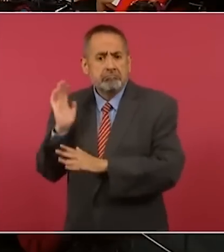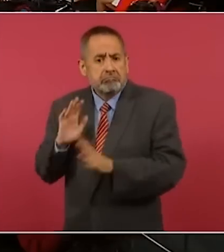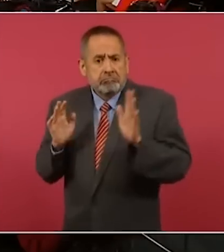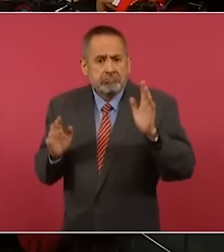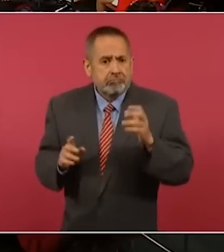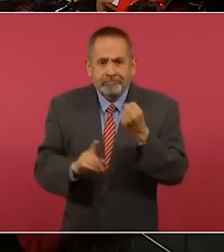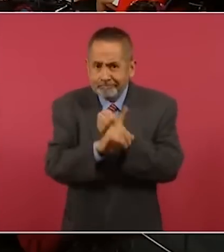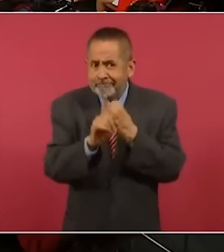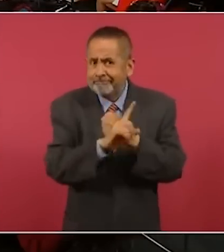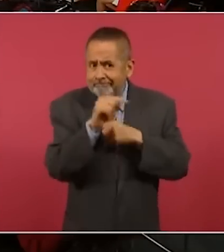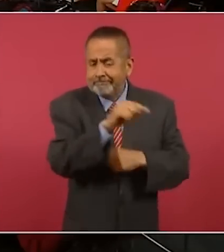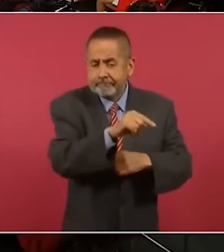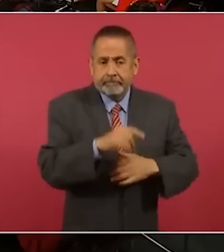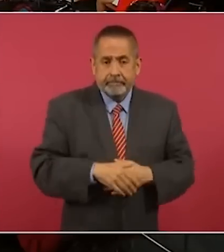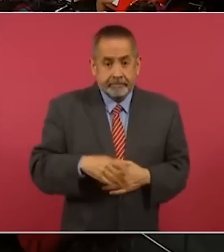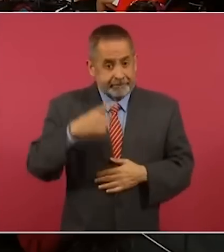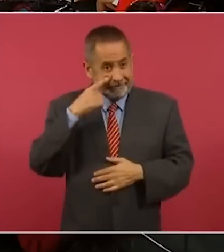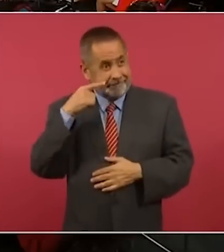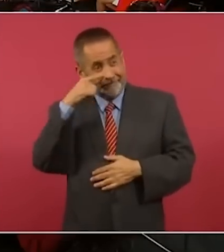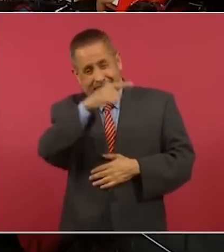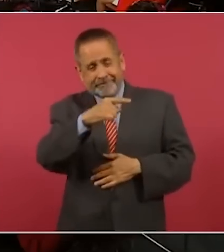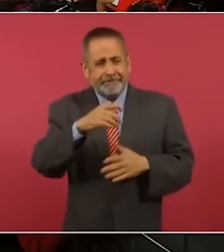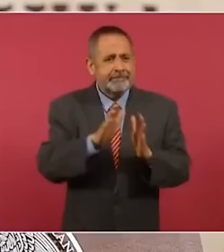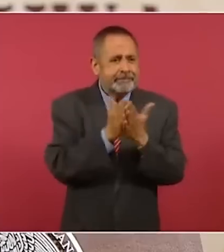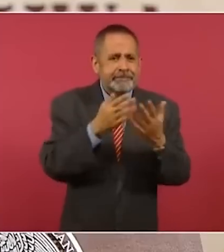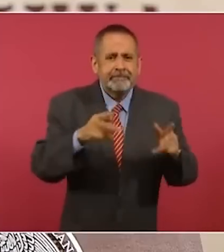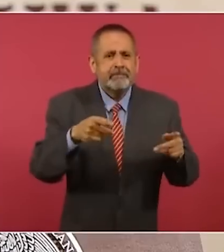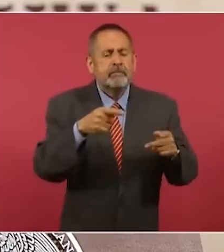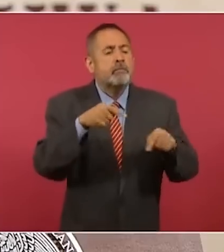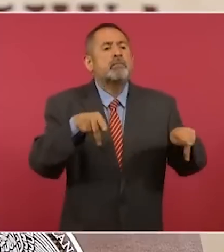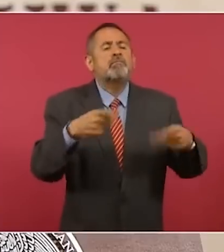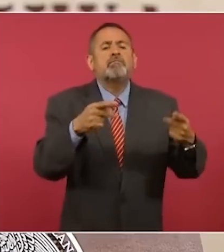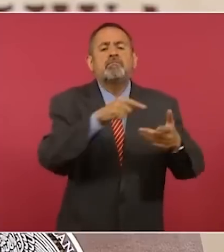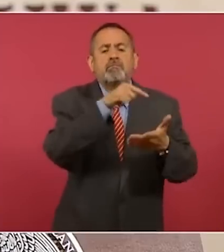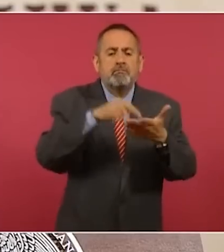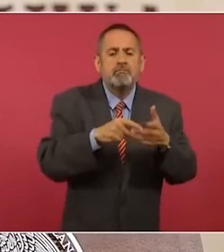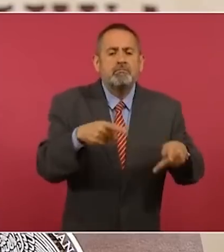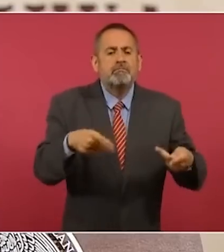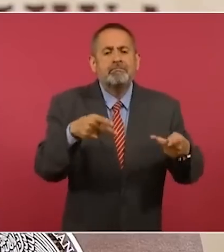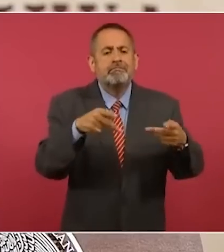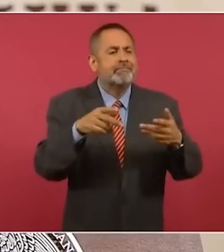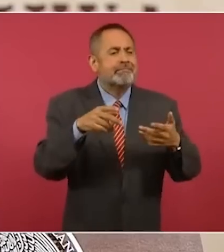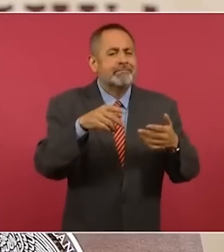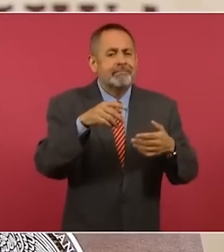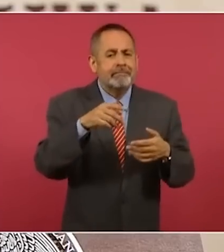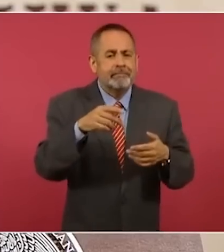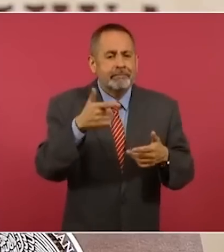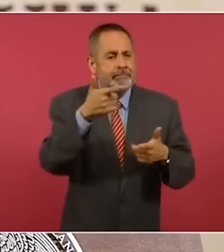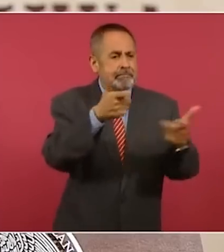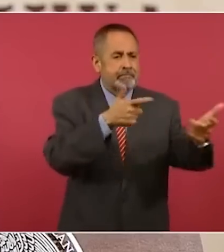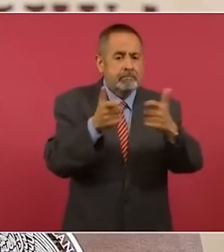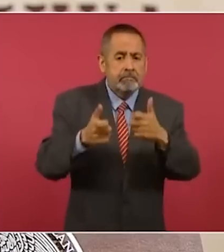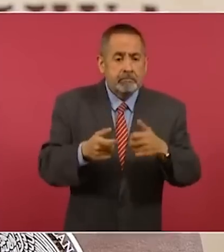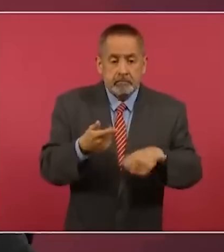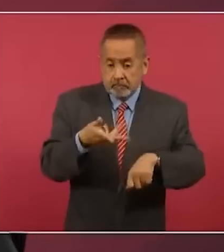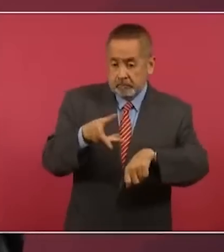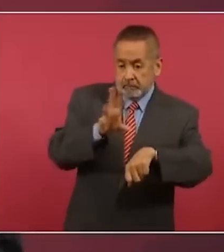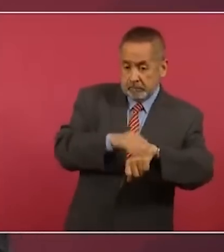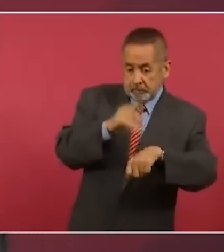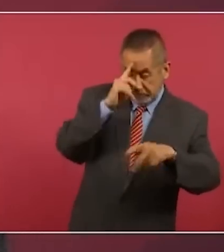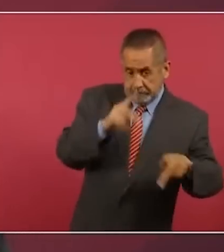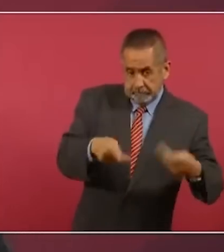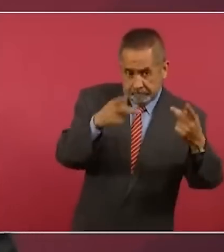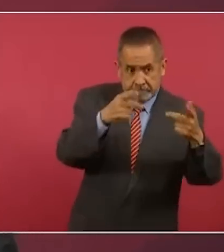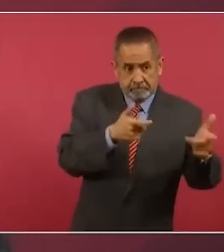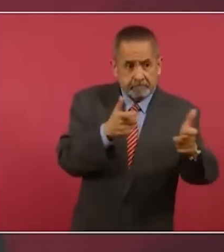todos los ferias de armas, hay muchísimas gentes vendiendo armas que no tienen licencia para vender armas. Esto es